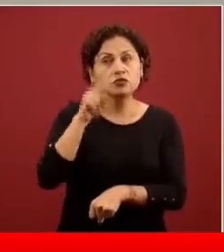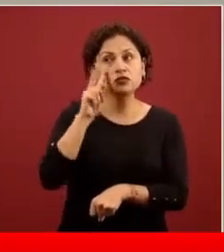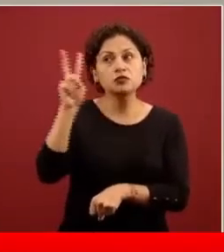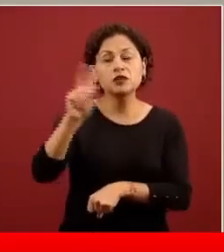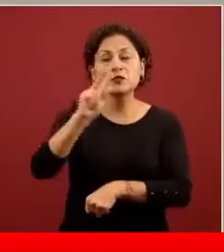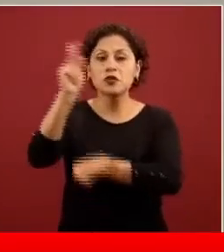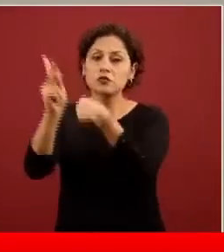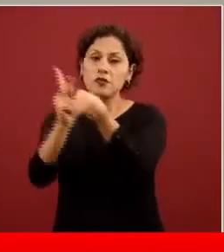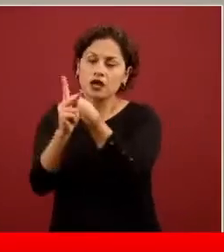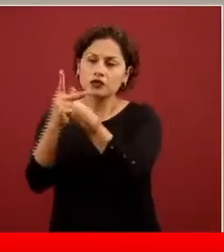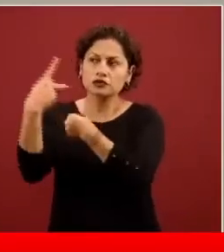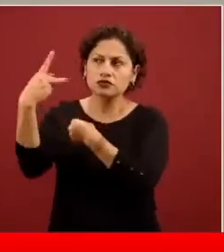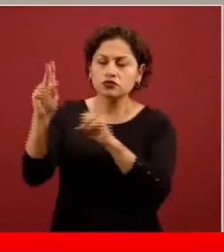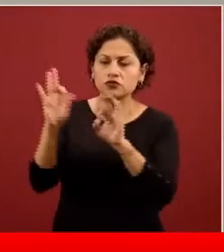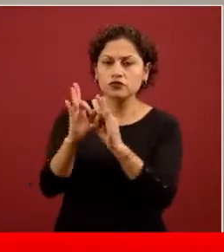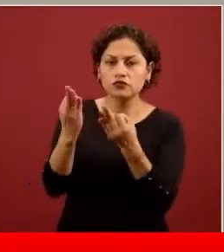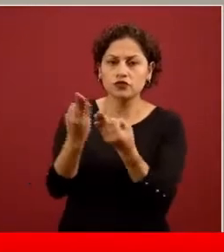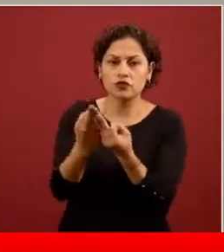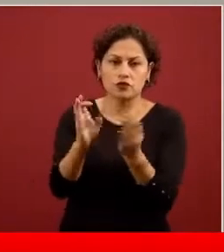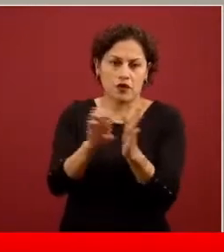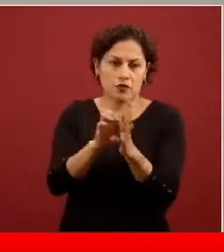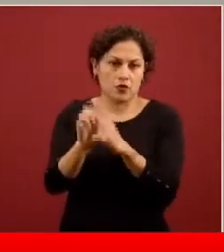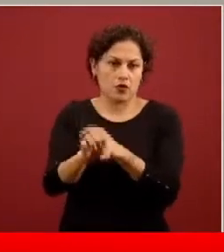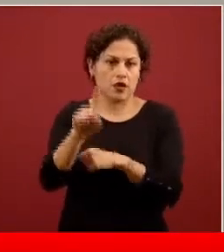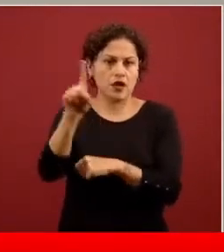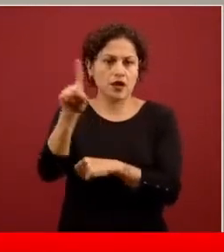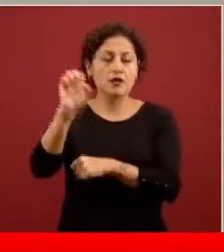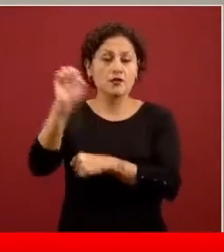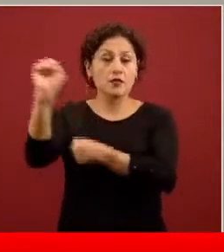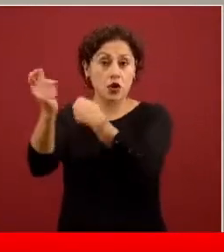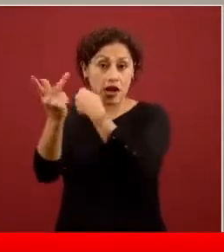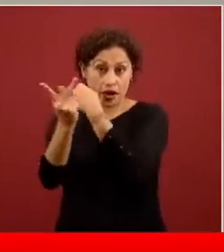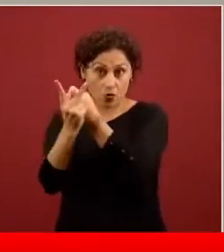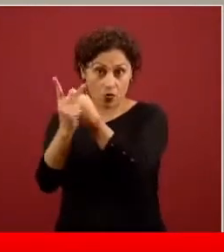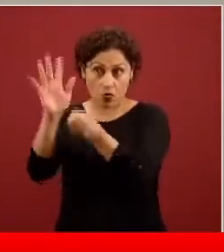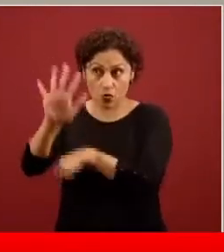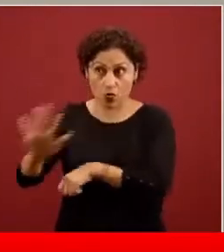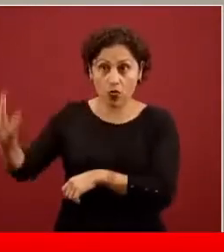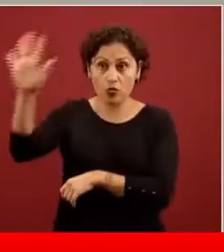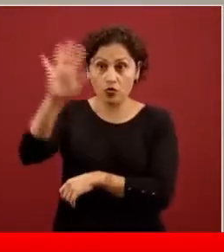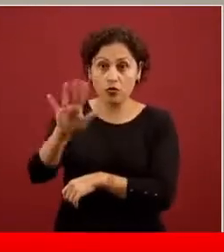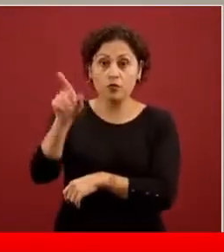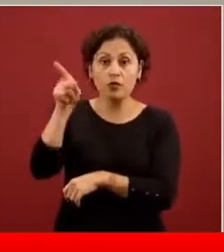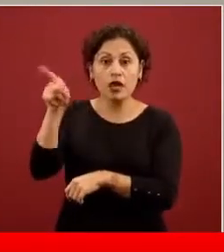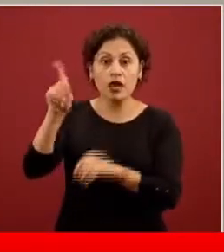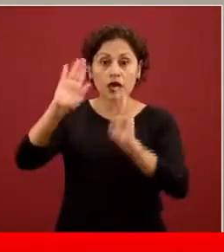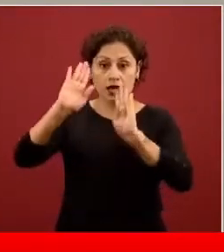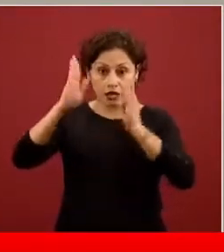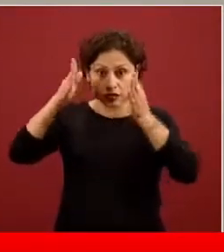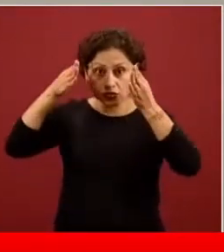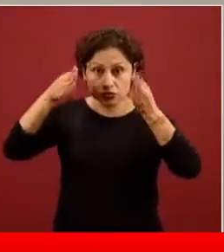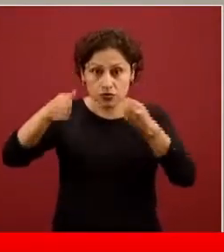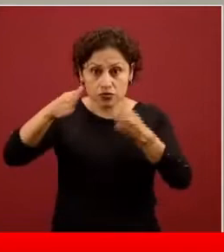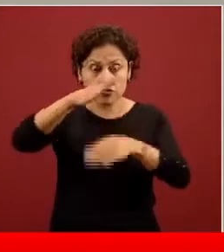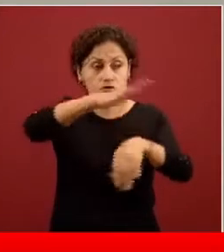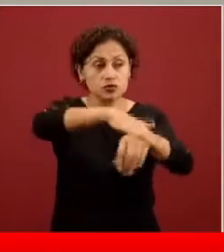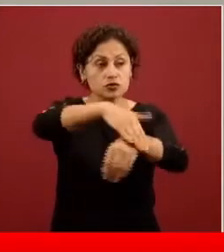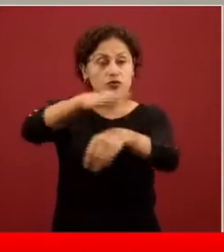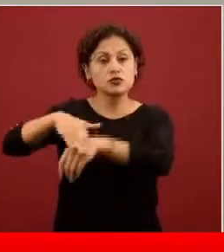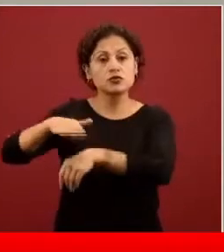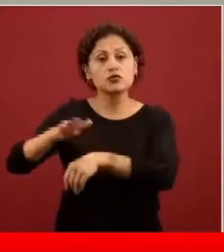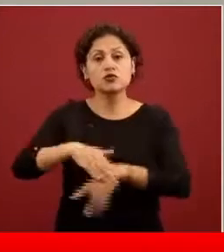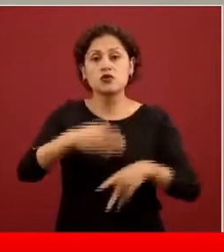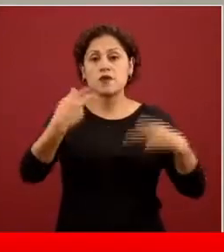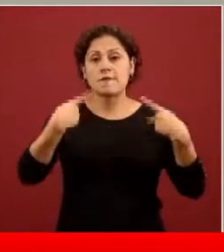ejemplo, en Europa Occidental, en donde centraron sus instrucciones hacia la ciudadanía. La